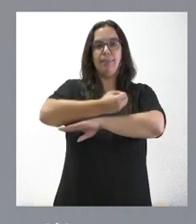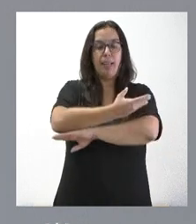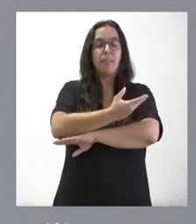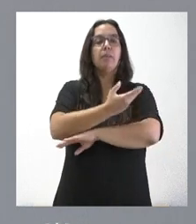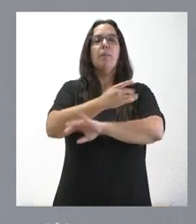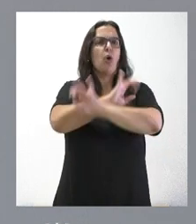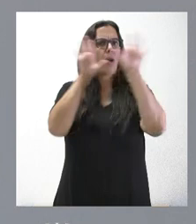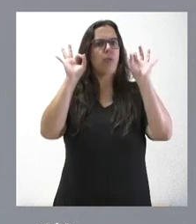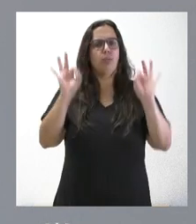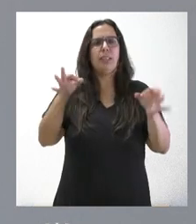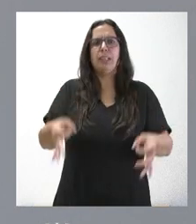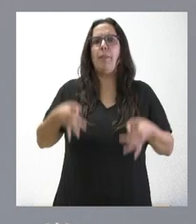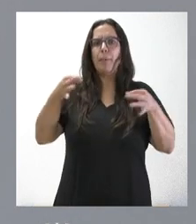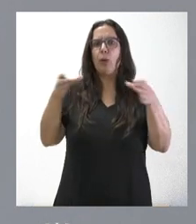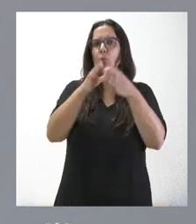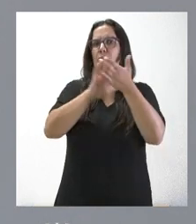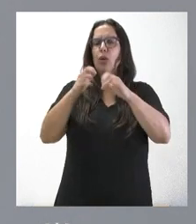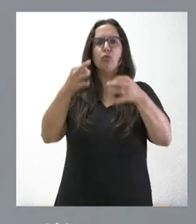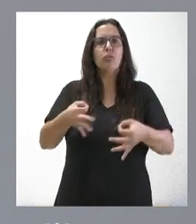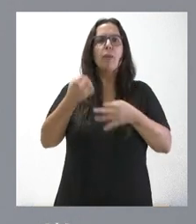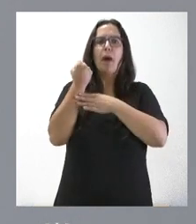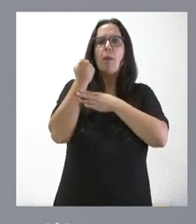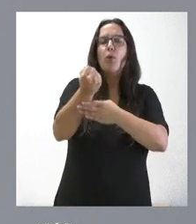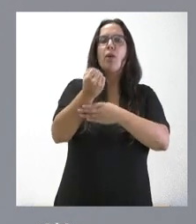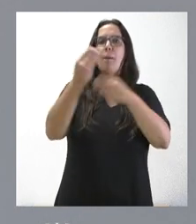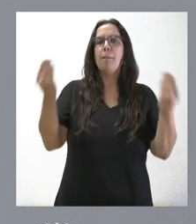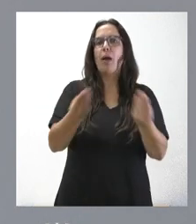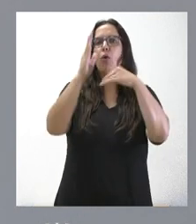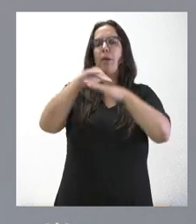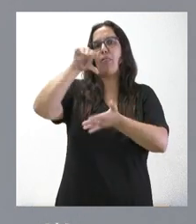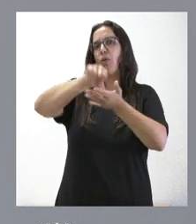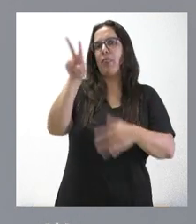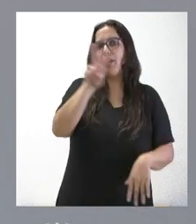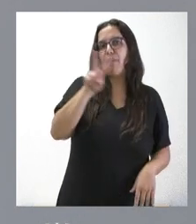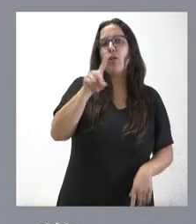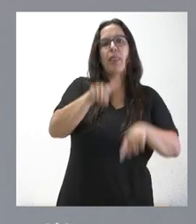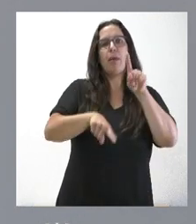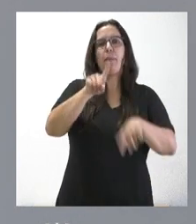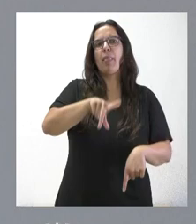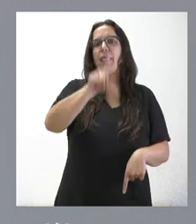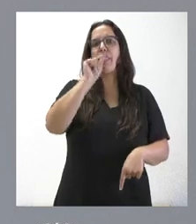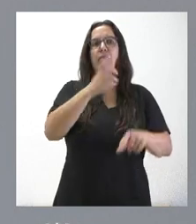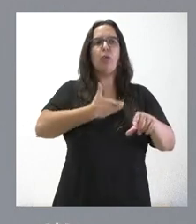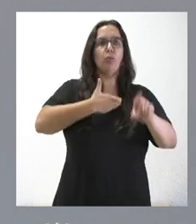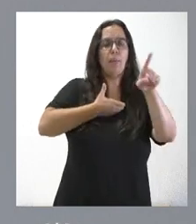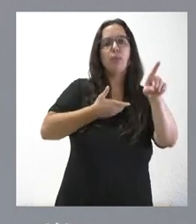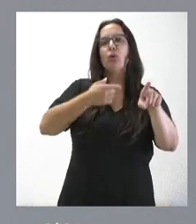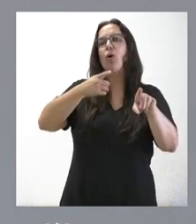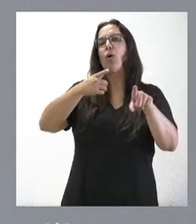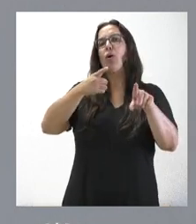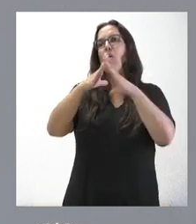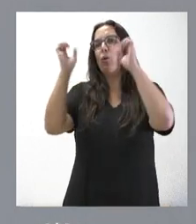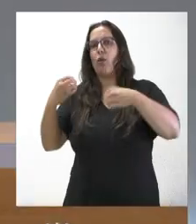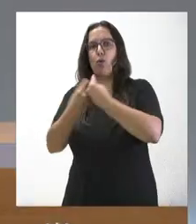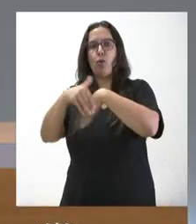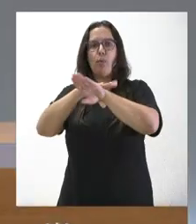Lo que está claro es que la Junta siempre va a apoyar lo que sea mejor para la ciudad de Valladolid, lo que decida el Ayuntamiento, lo que plantee con el Gobierno de España.